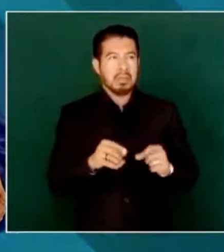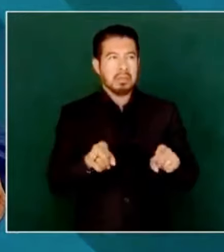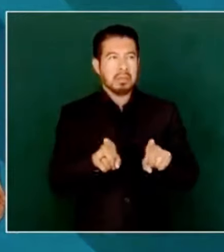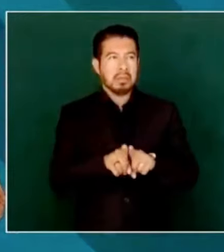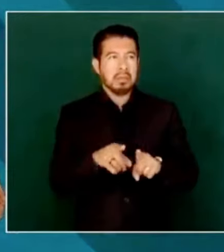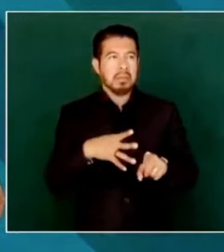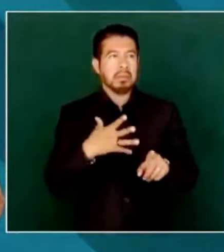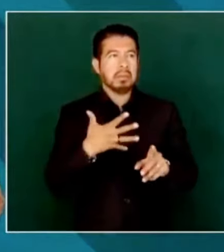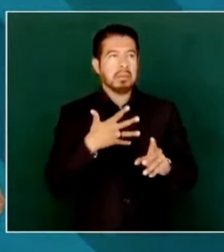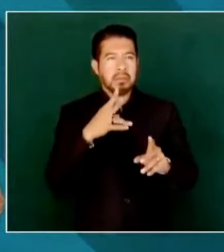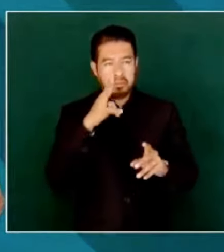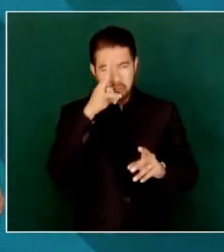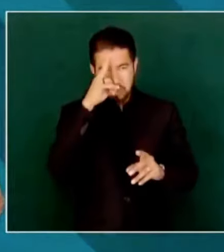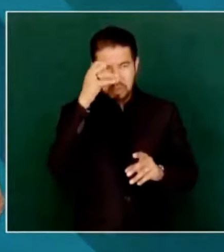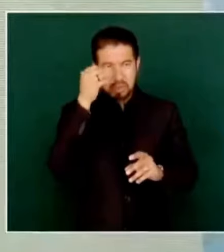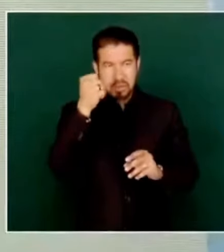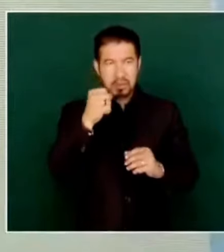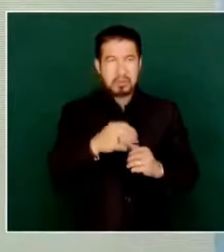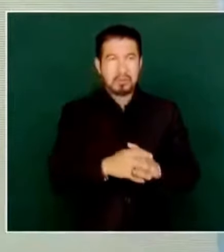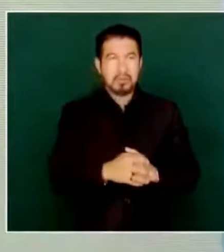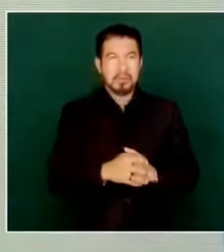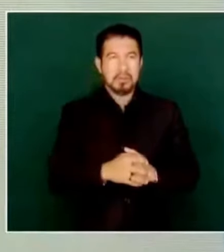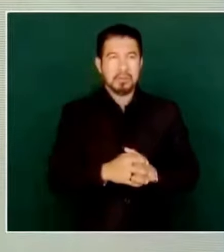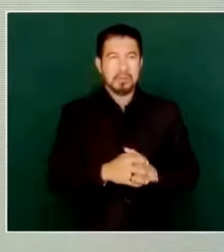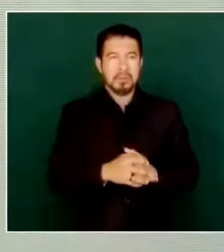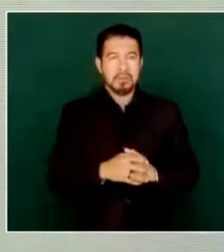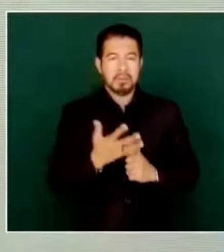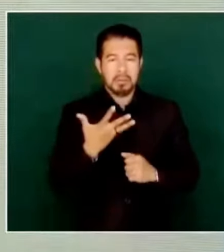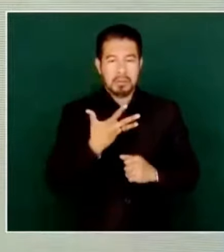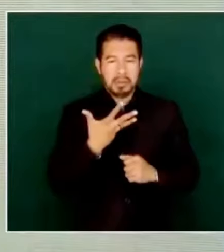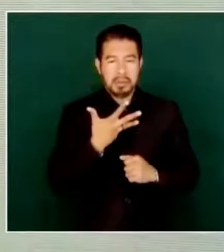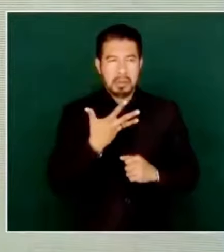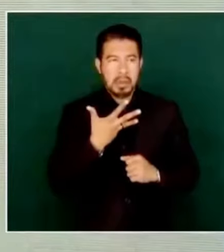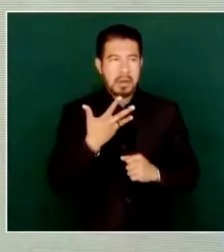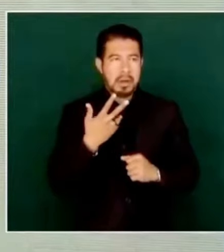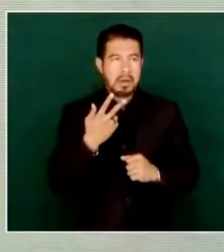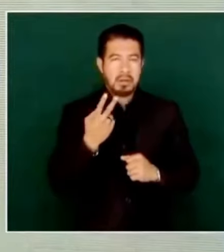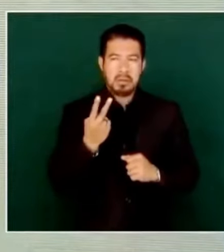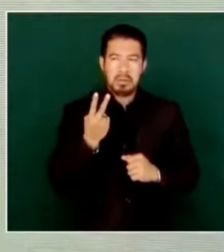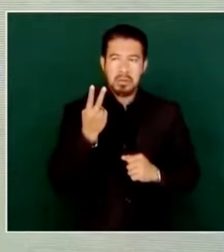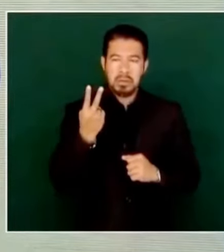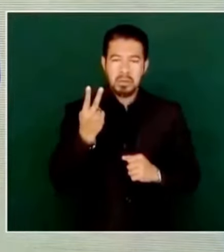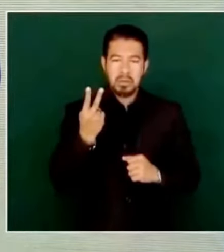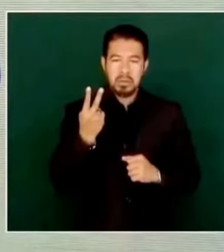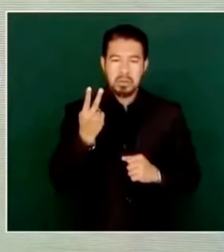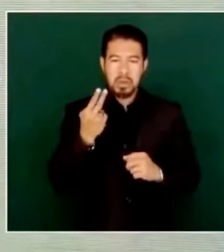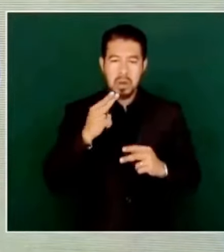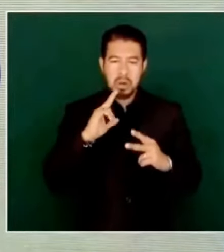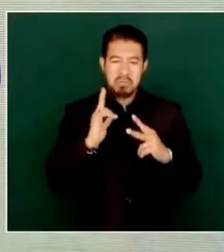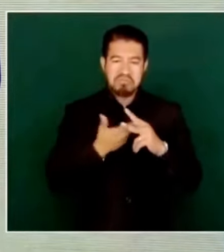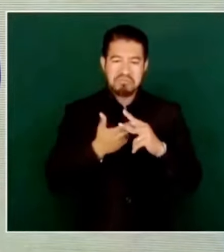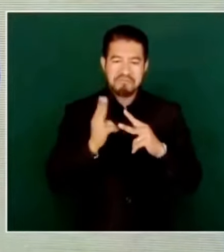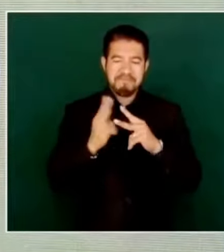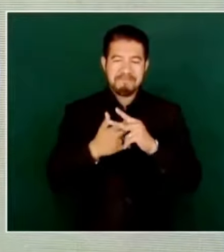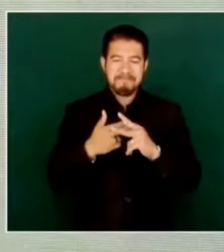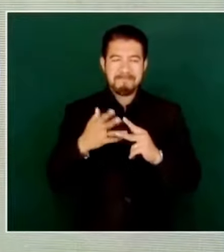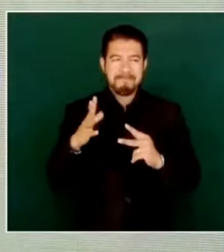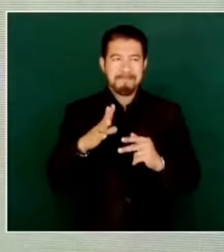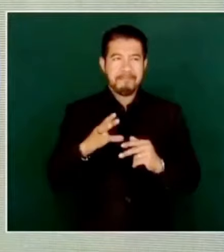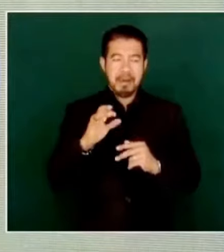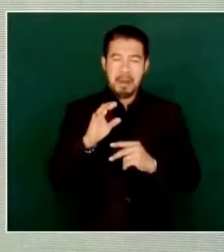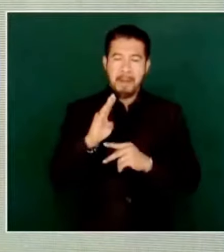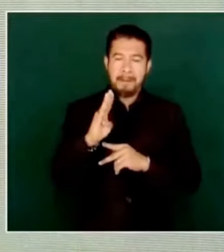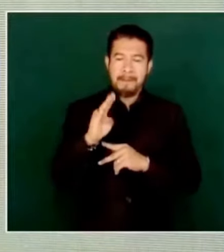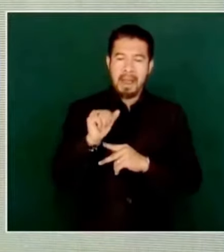violencia. Ayer hubieron dos asesinatos de dos candidatos en Marabatío,